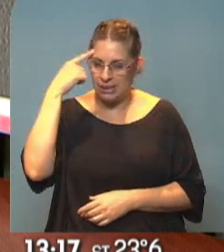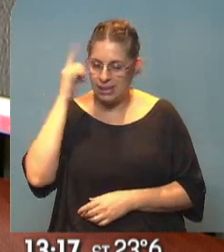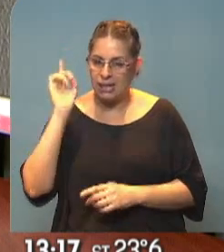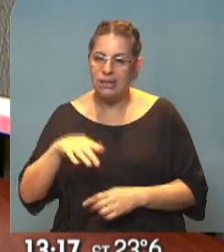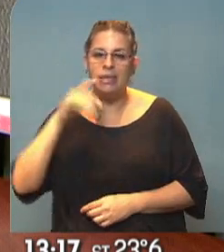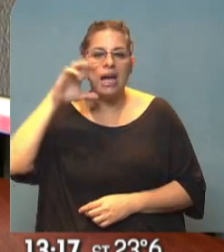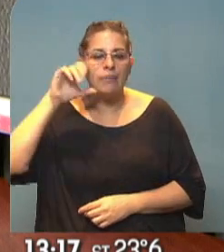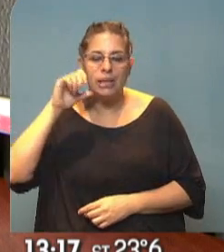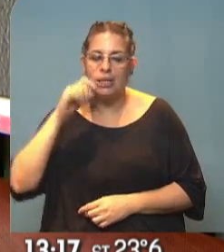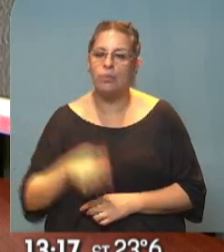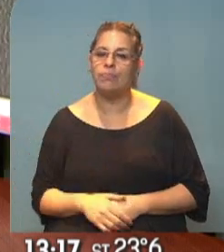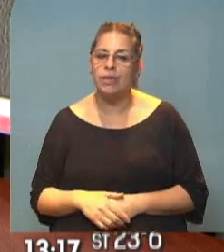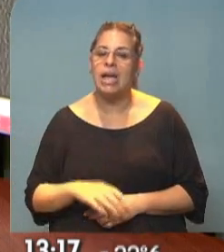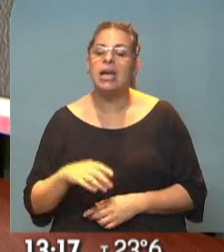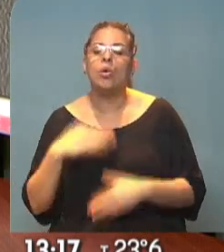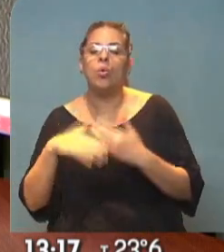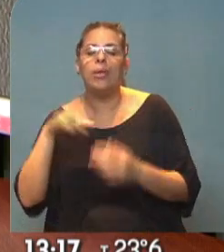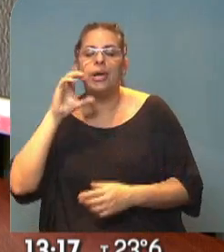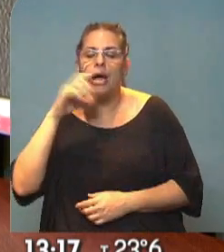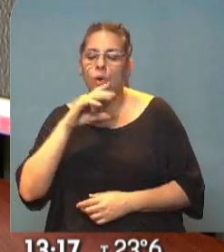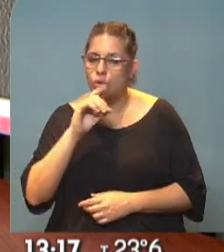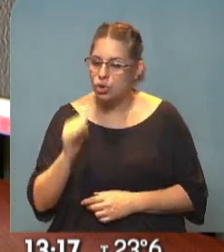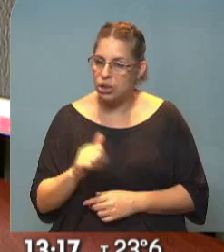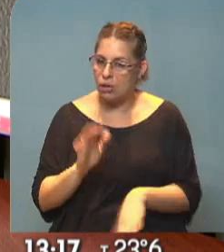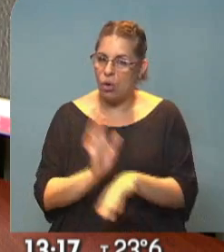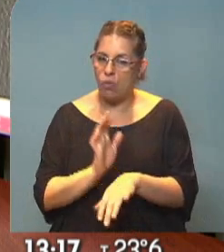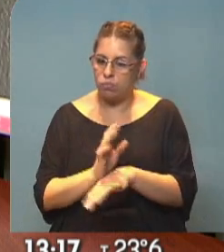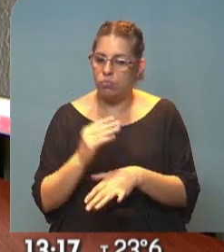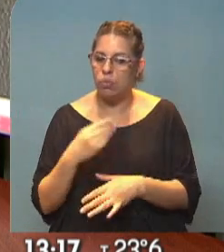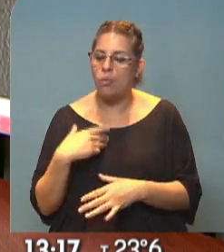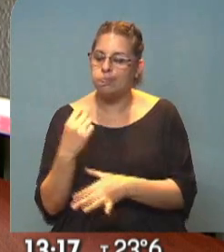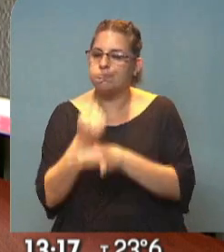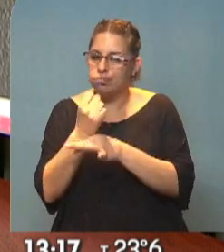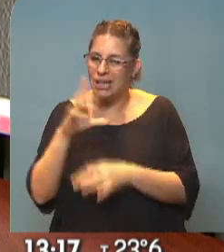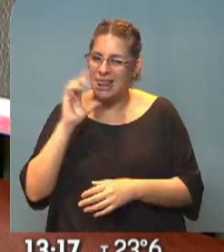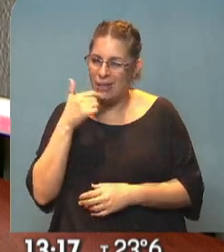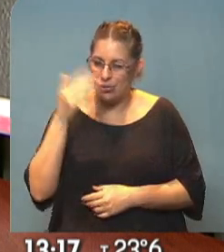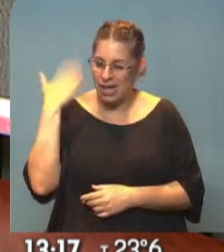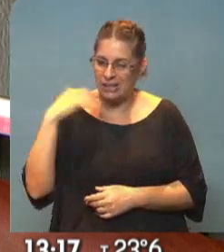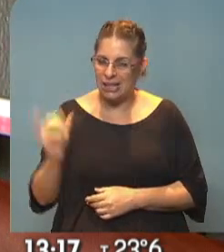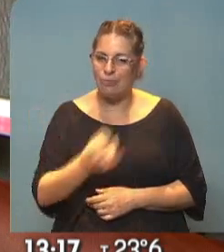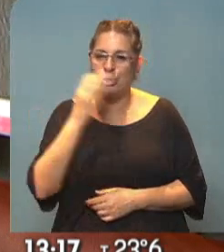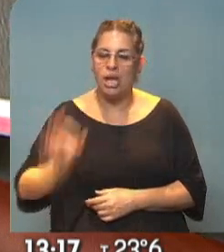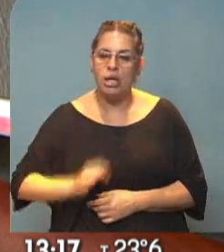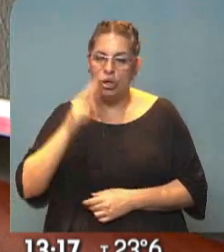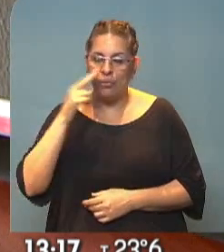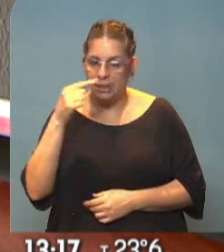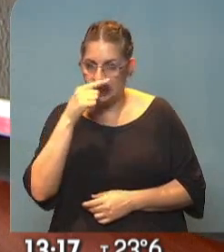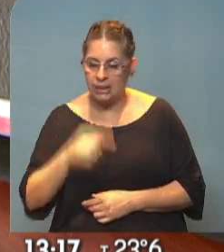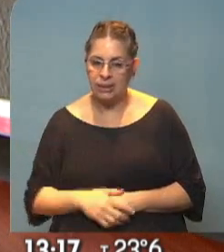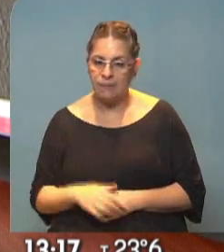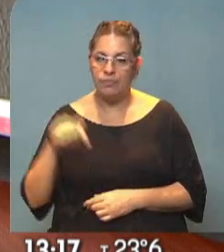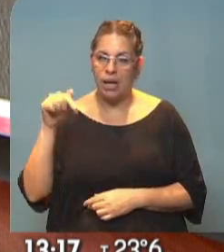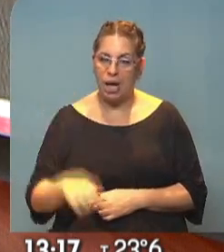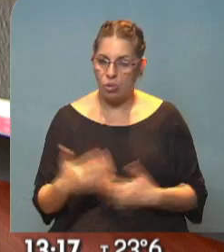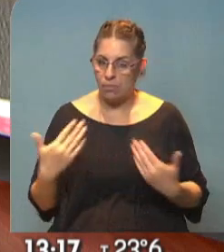incluso a Ramón Cabrero. Laucha Costa se transforma en un verdadero símbolo de este Lanús, porque fue campeón en 2007 y levanta ahora